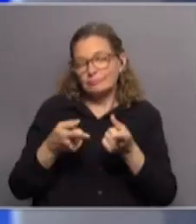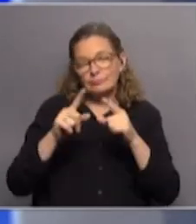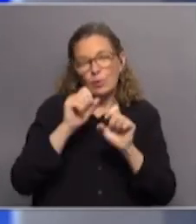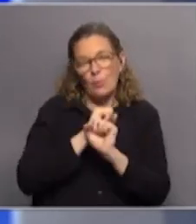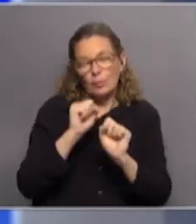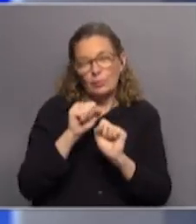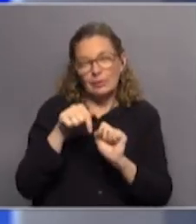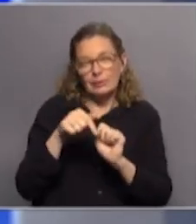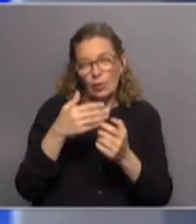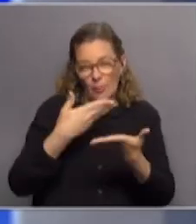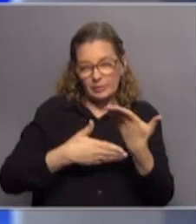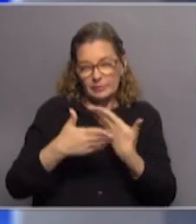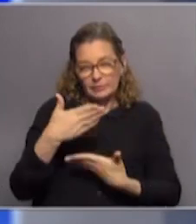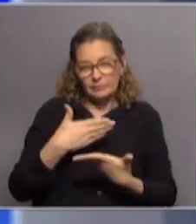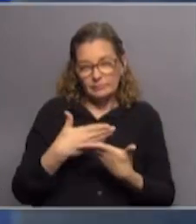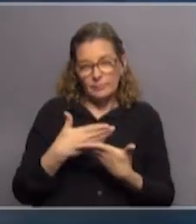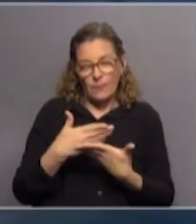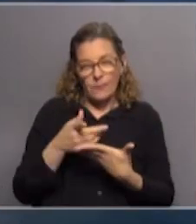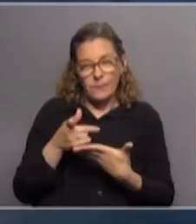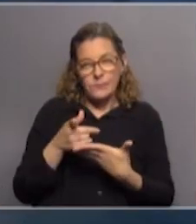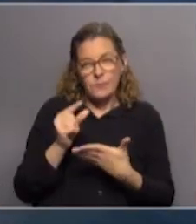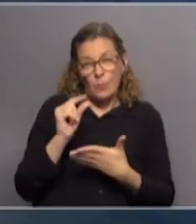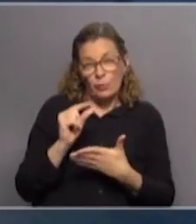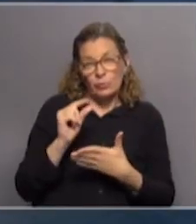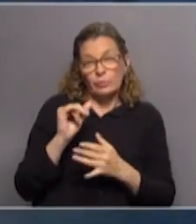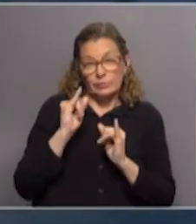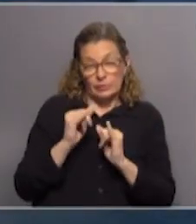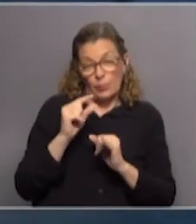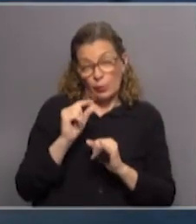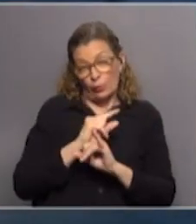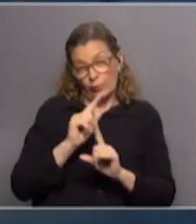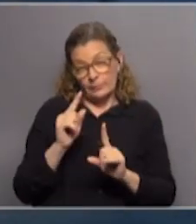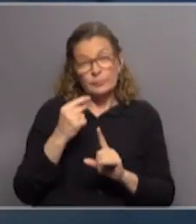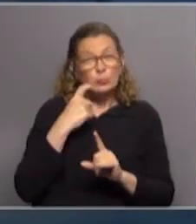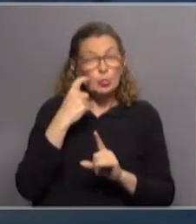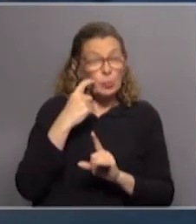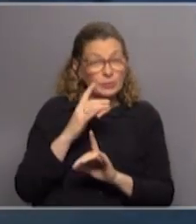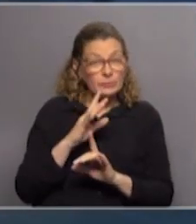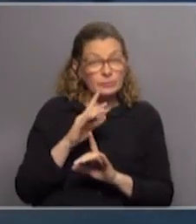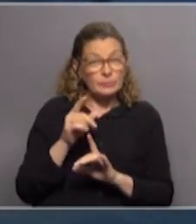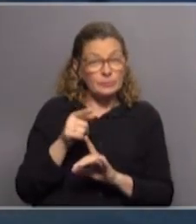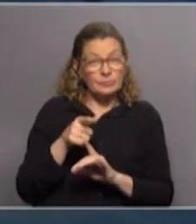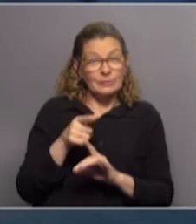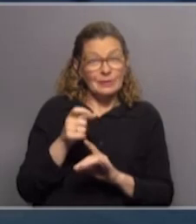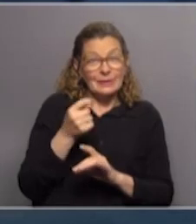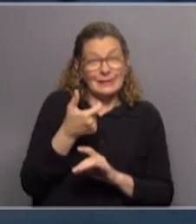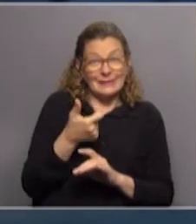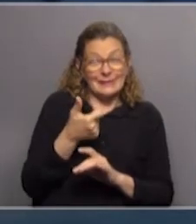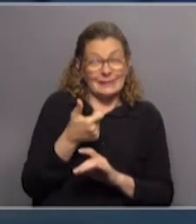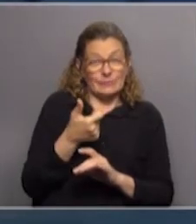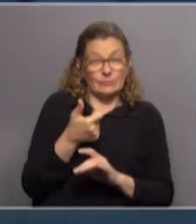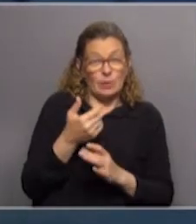particular, ¿ustedes lo comparten? En parte sí, en parte no. Los números, nosotros recién estamos